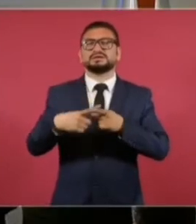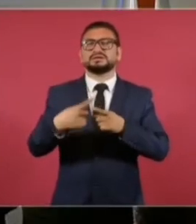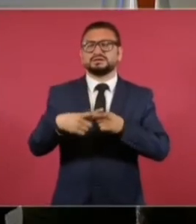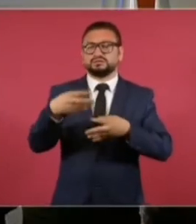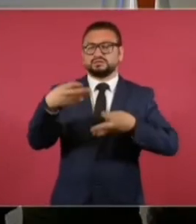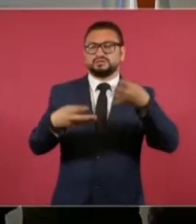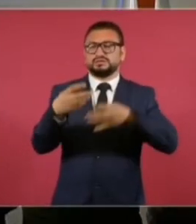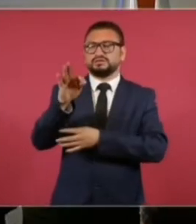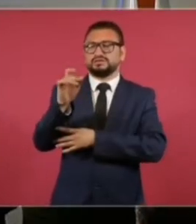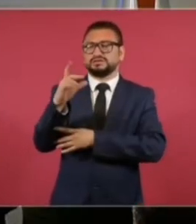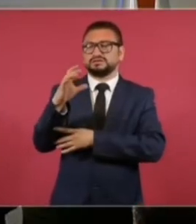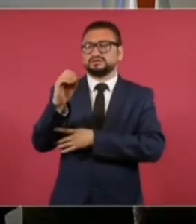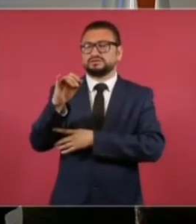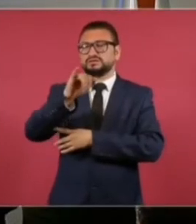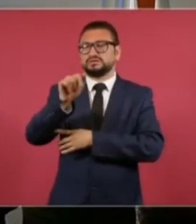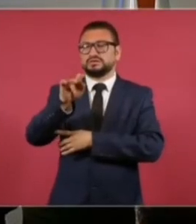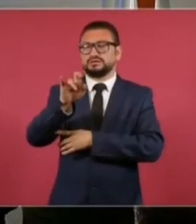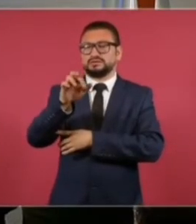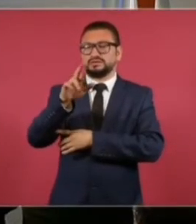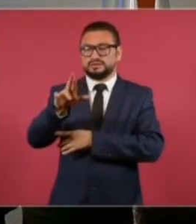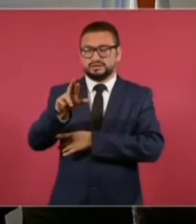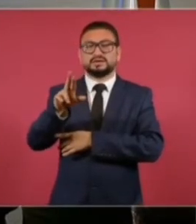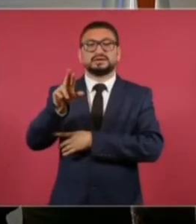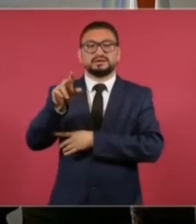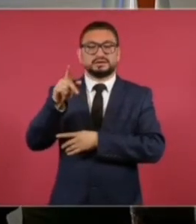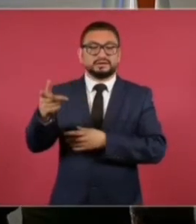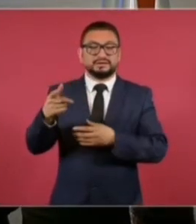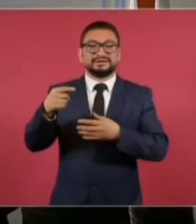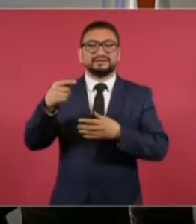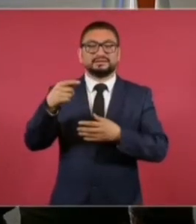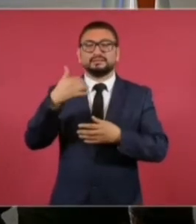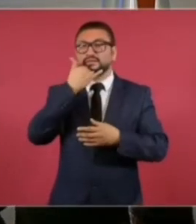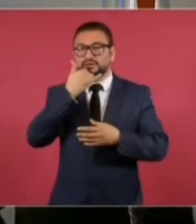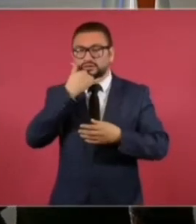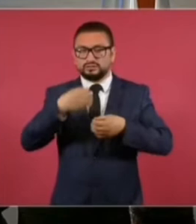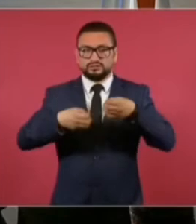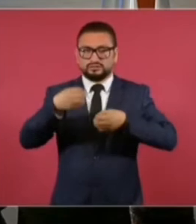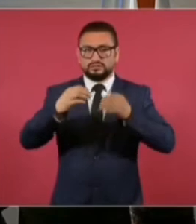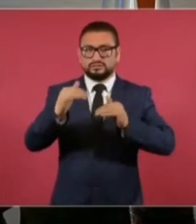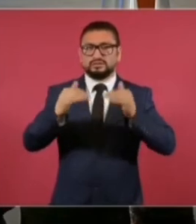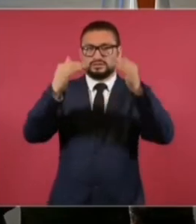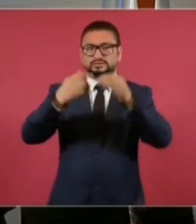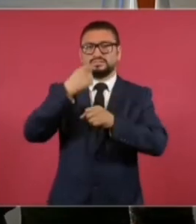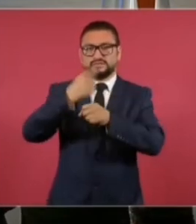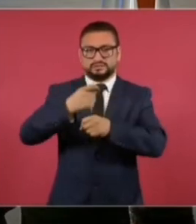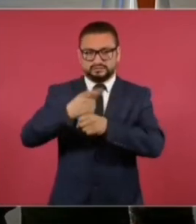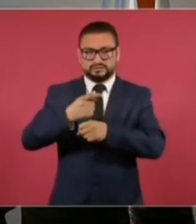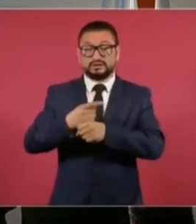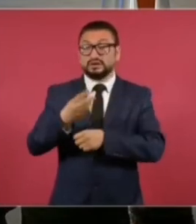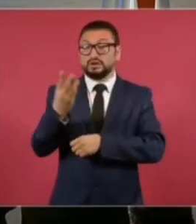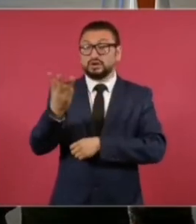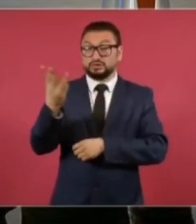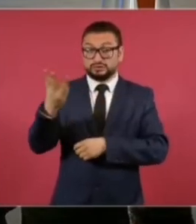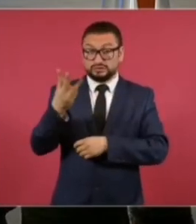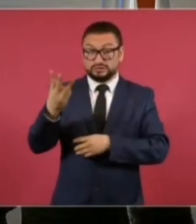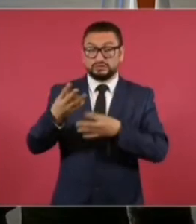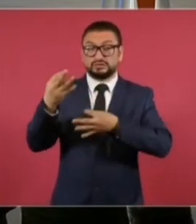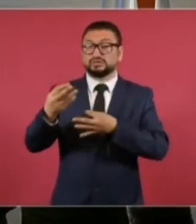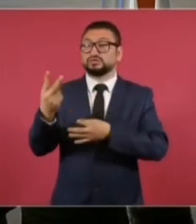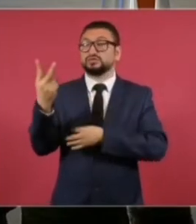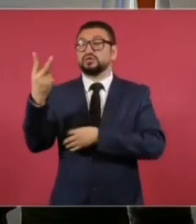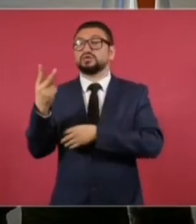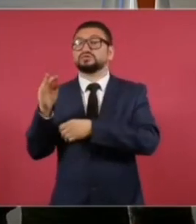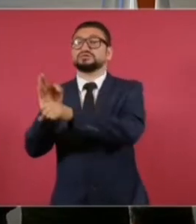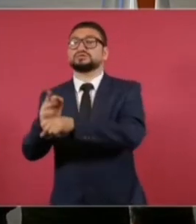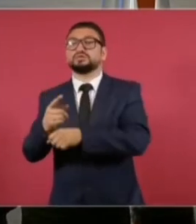juez Francisco Javier Sarabia Asensio. Perdón, estos son magistrados del primer tribunal colegiado, los tres, dos a favor